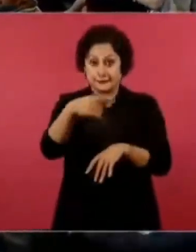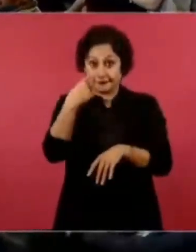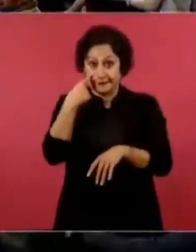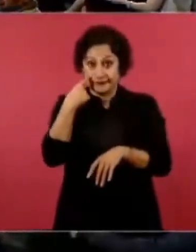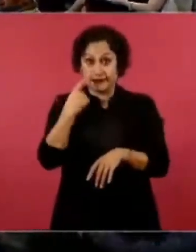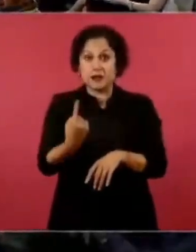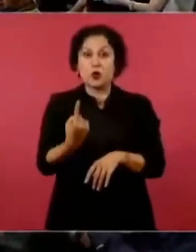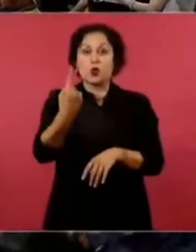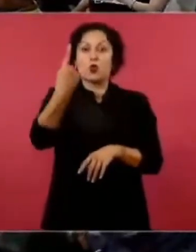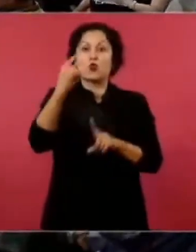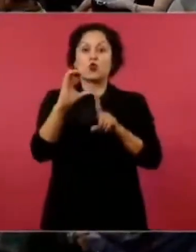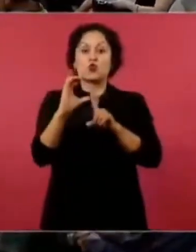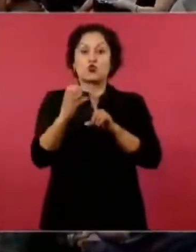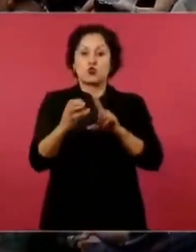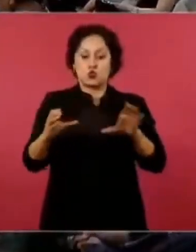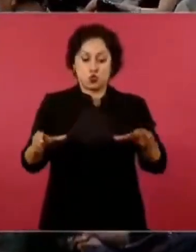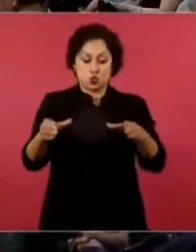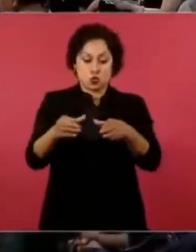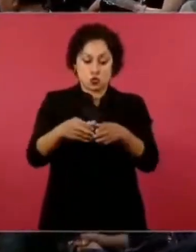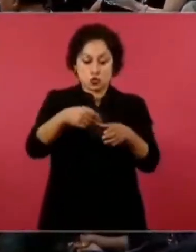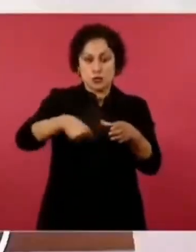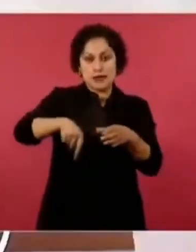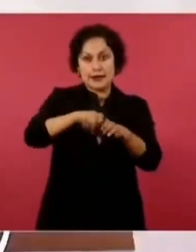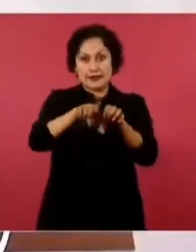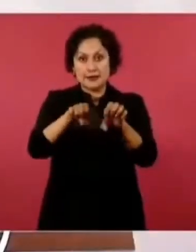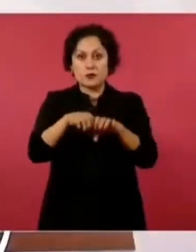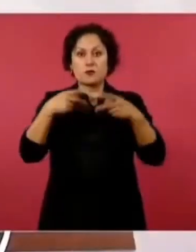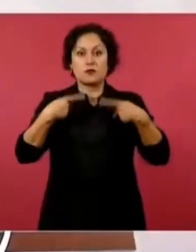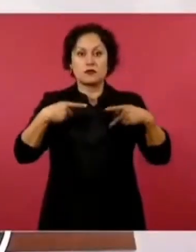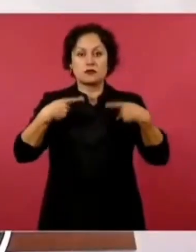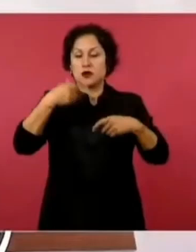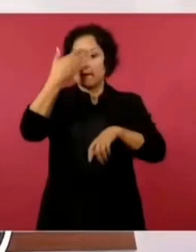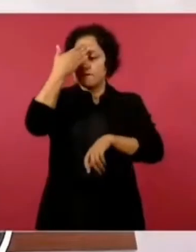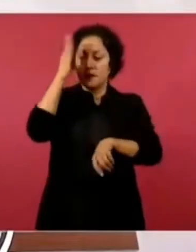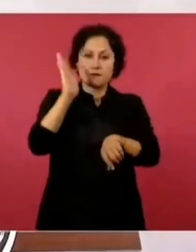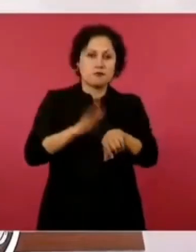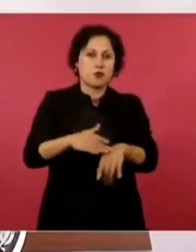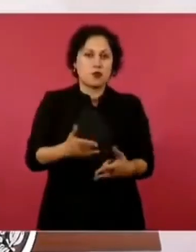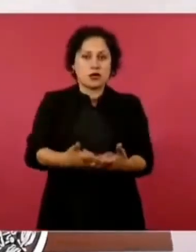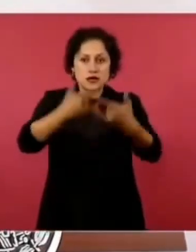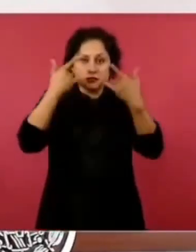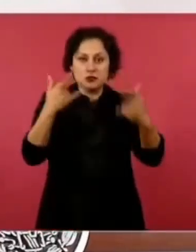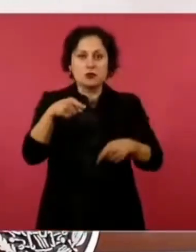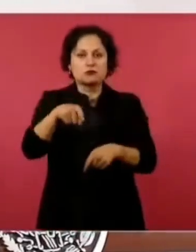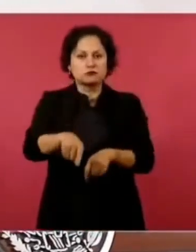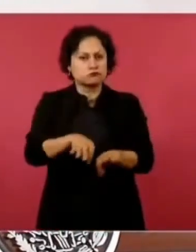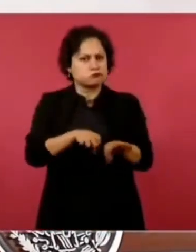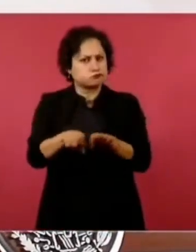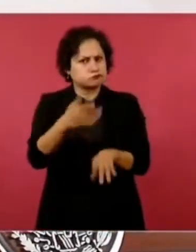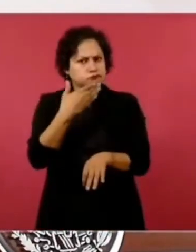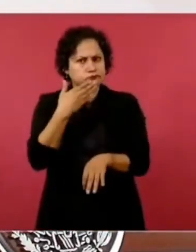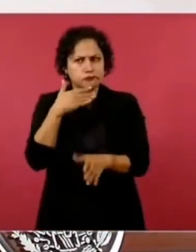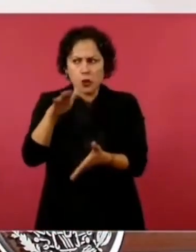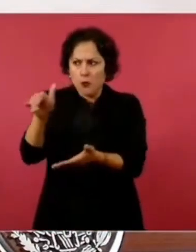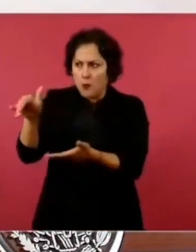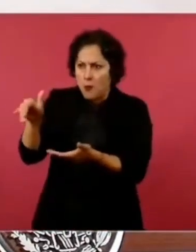histórica que ha trabajado bastante bien en recuperación de archivos, que